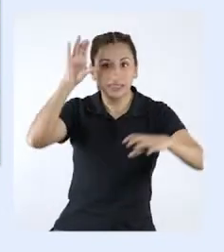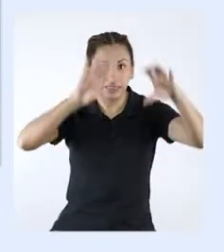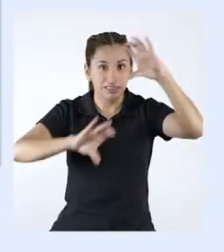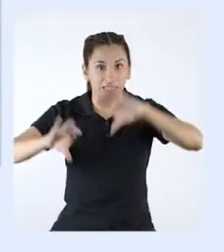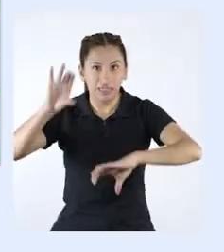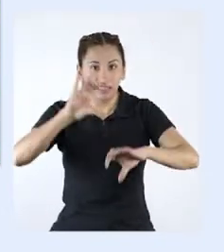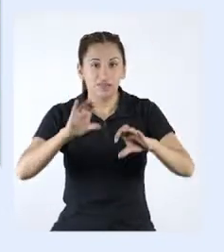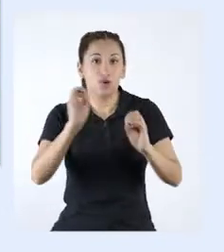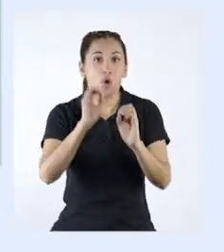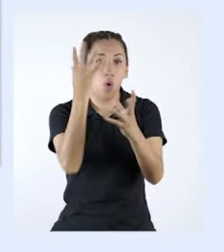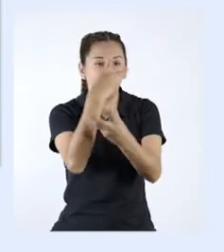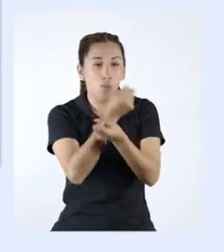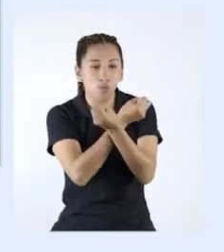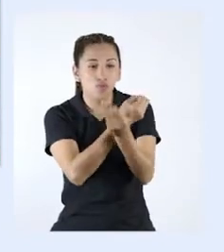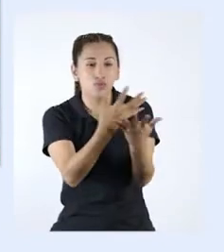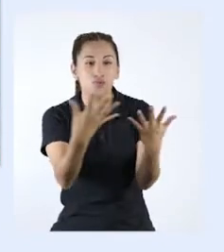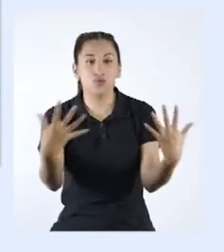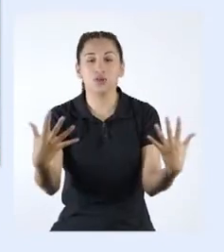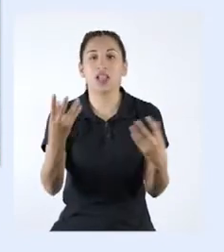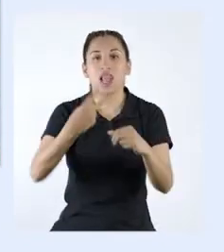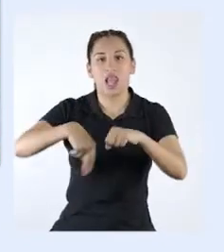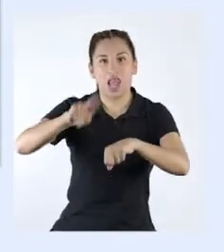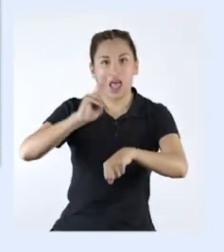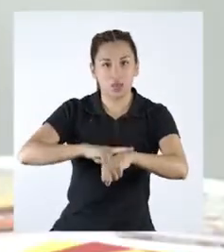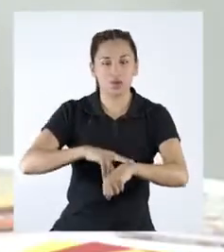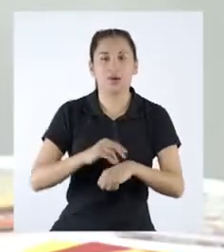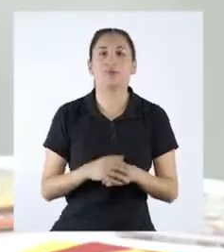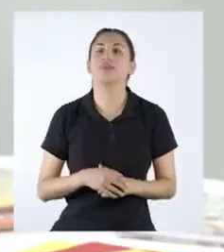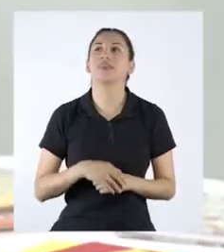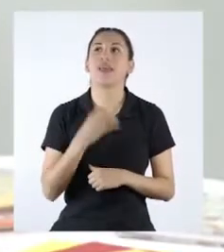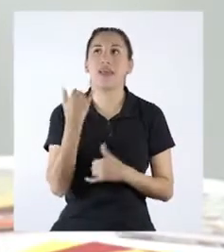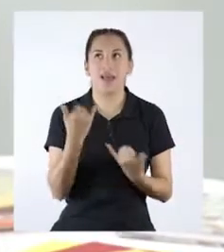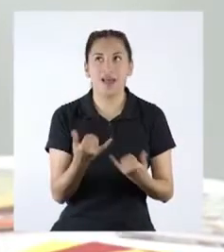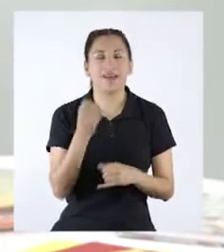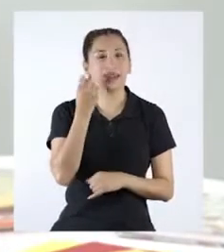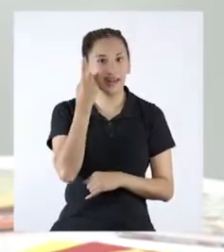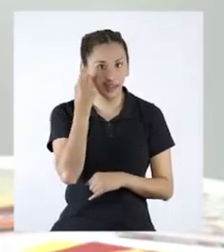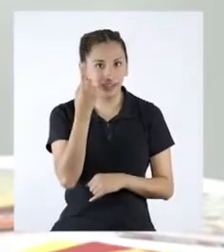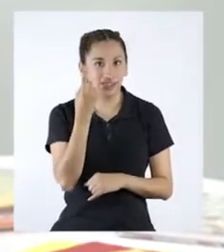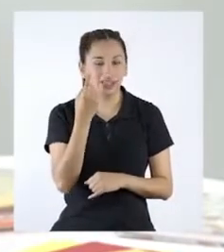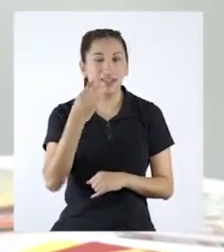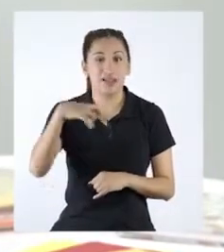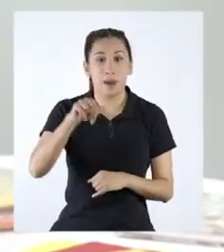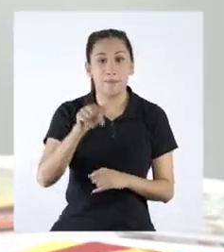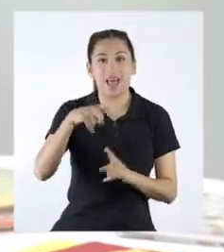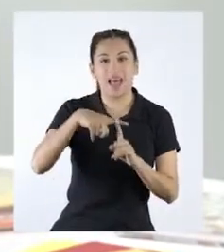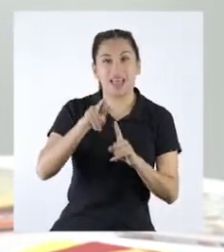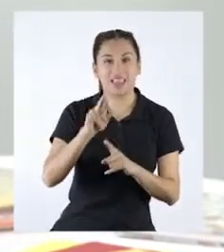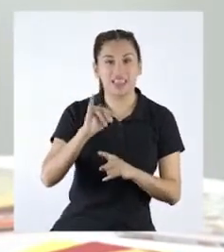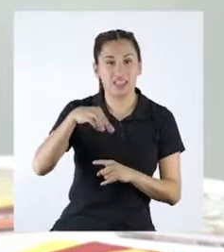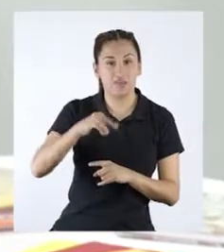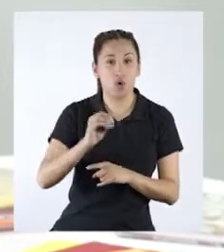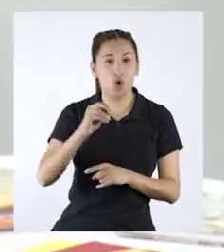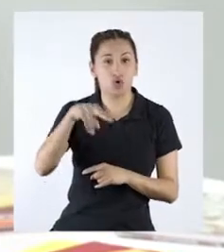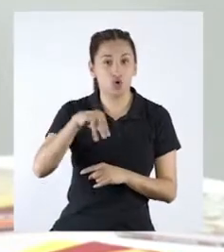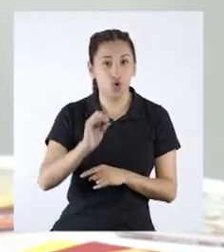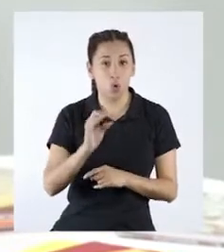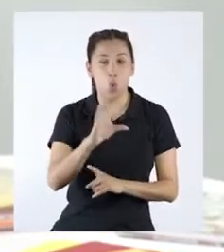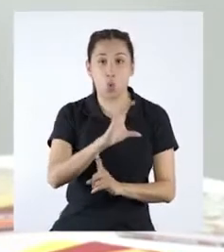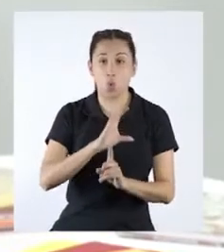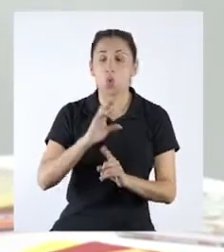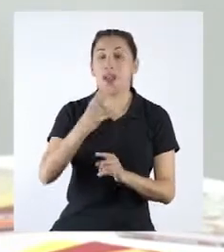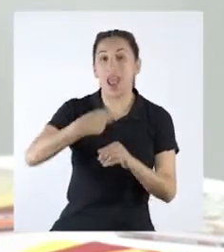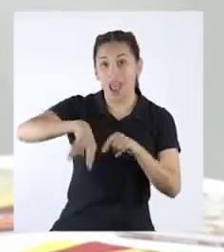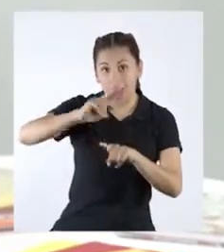de la conservación o de la belleza natural. Voy entendiendo. El patrimonio natural está constituido